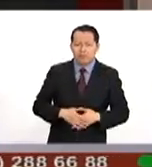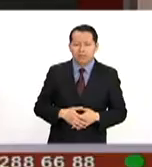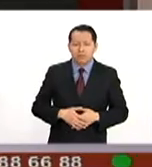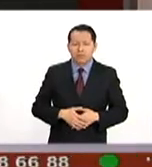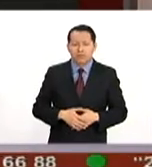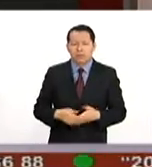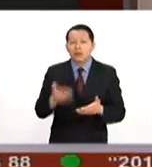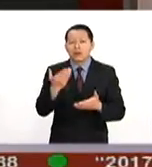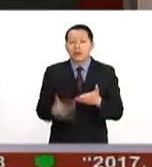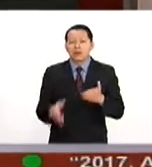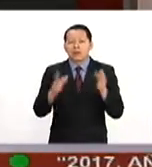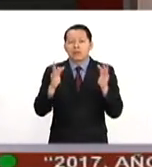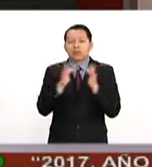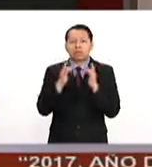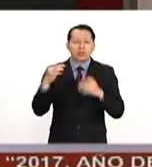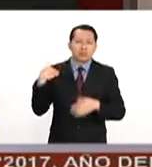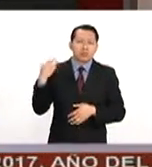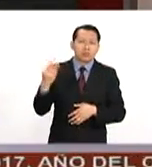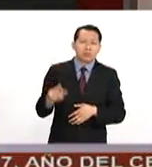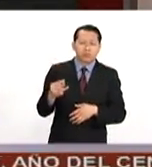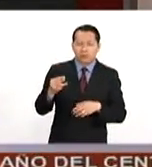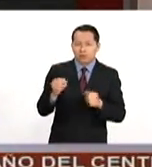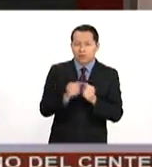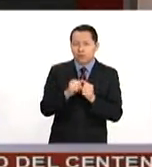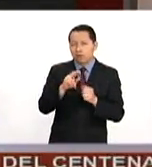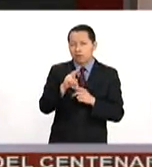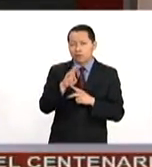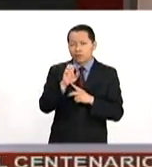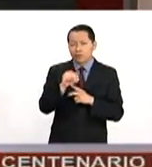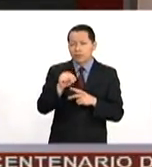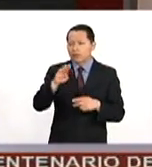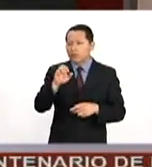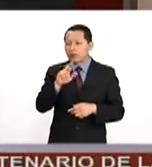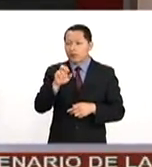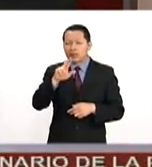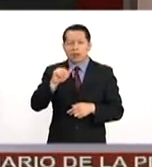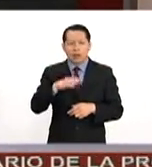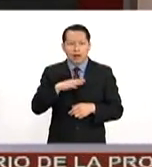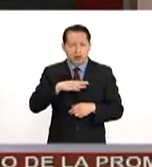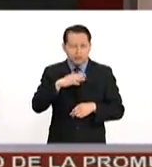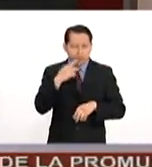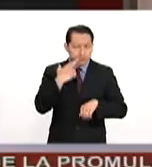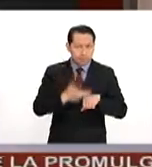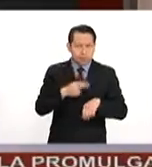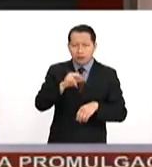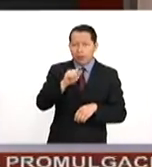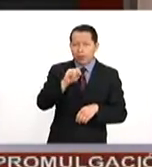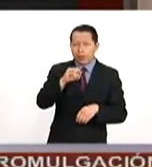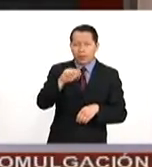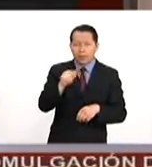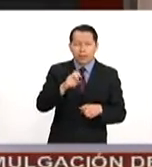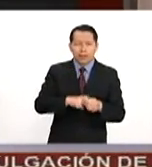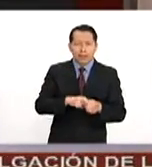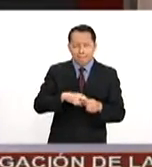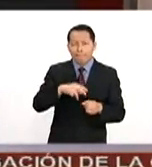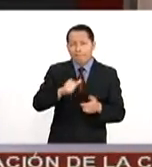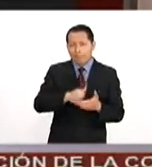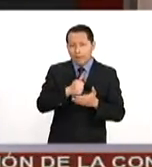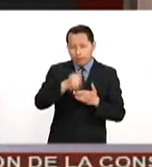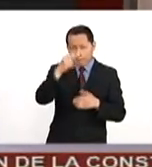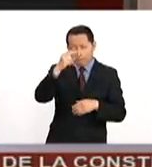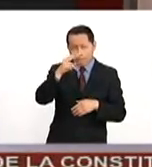Y ahora nos vamos a enlazar hasta Washington con Rubén Barrera, corresponsal de Notimex en la capital de los Estados Unidos.